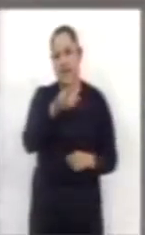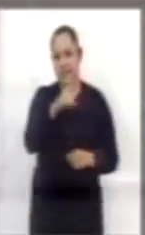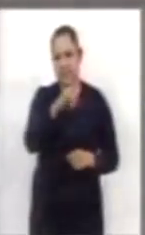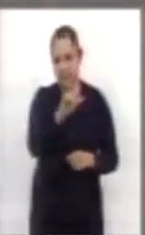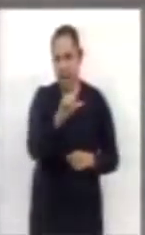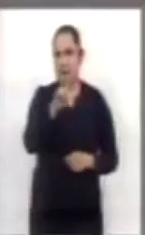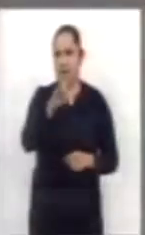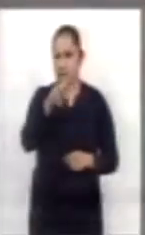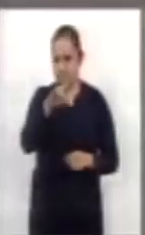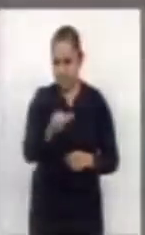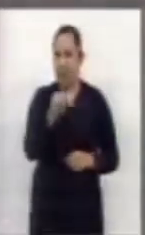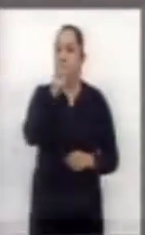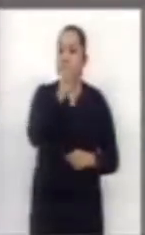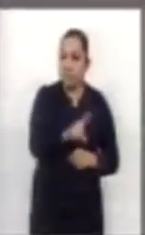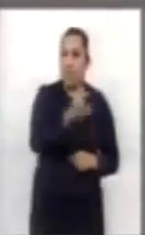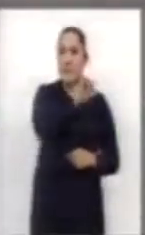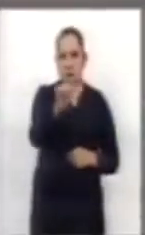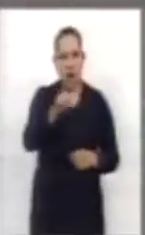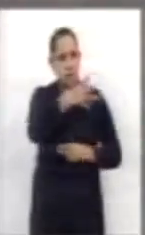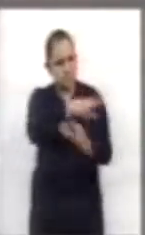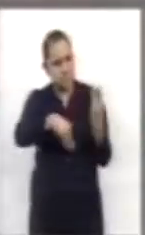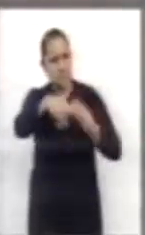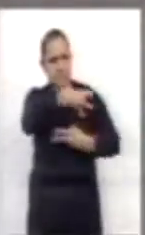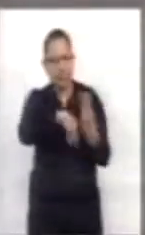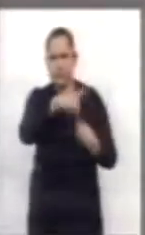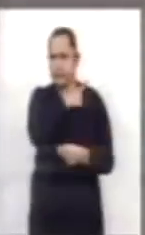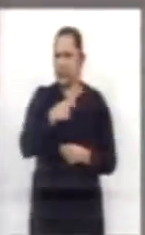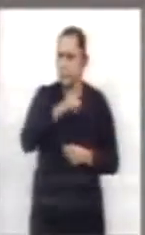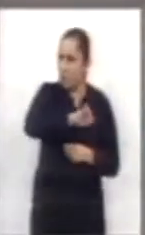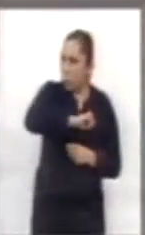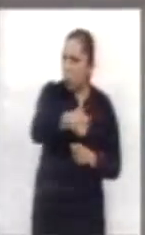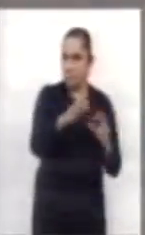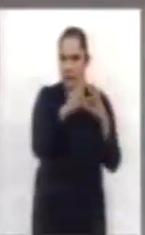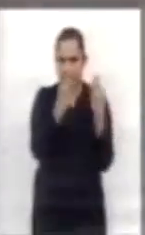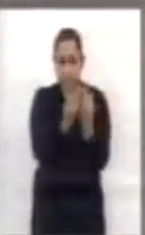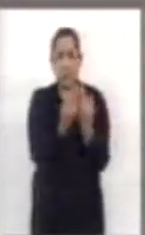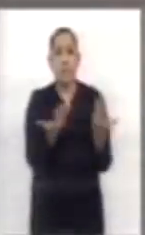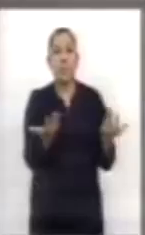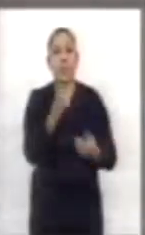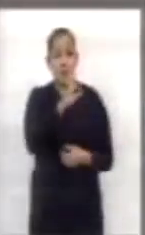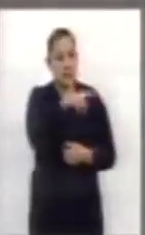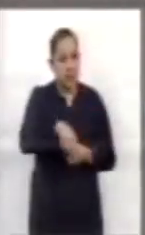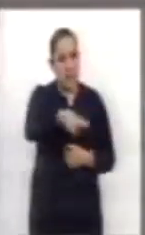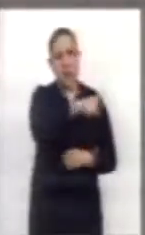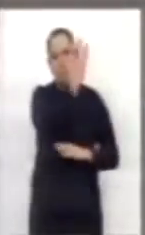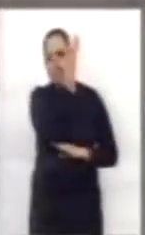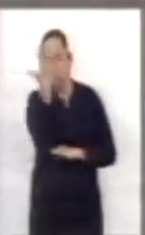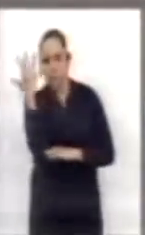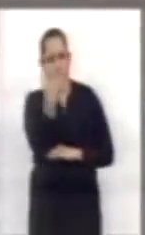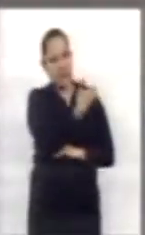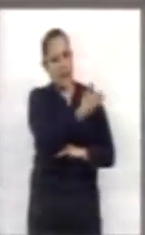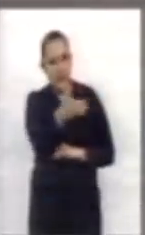a un equilibrio natural, sin generar grandes afectaciones a los bosques, a nuestros campos, a todos nuestros